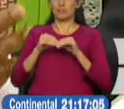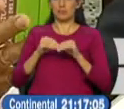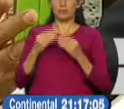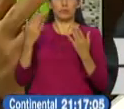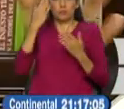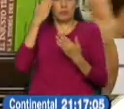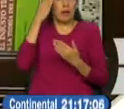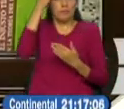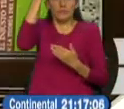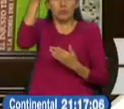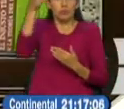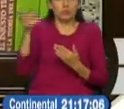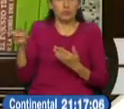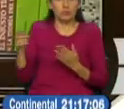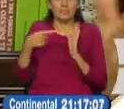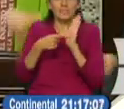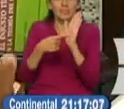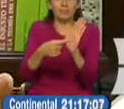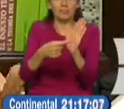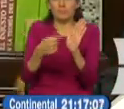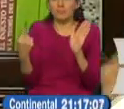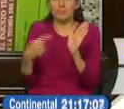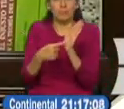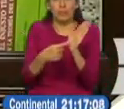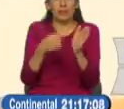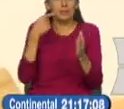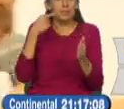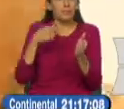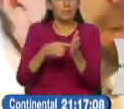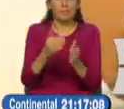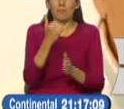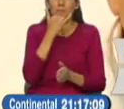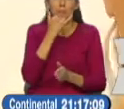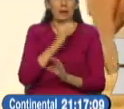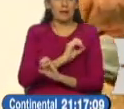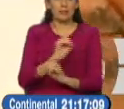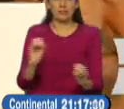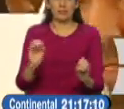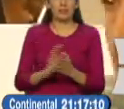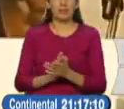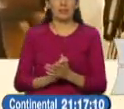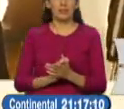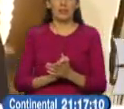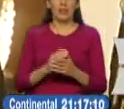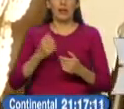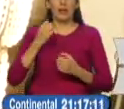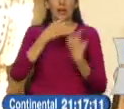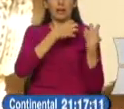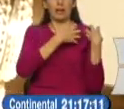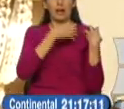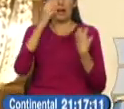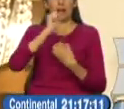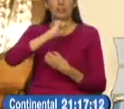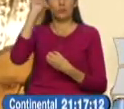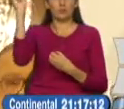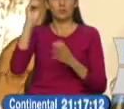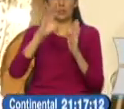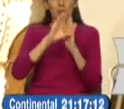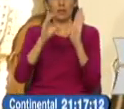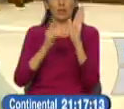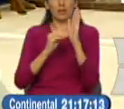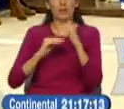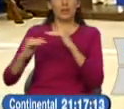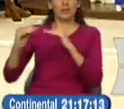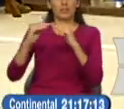futuras, pero ha dado un pésimo ejemplo a las generaciones futuras. Con lo que, en garantía de sus derechos, amparados en el Código de la